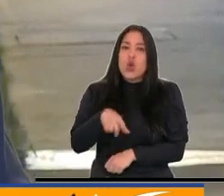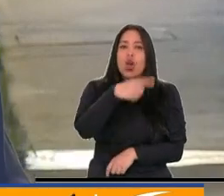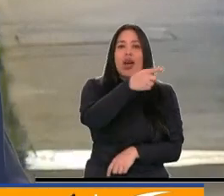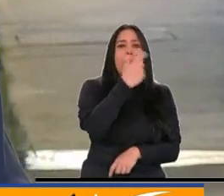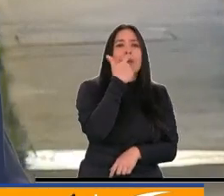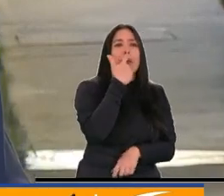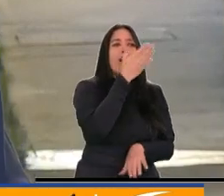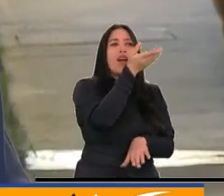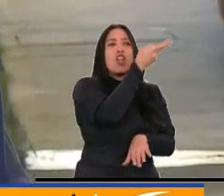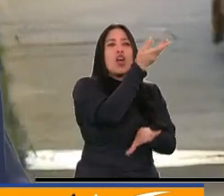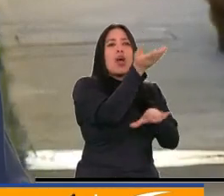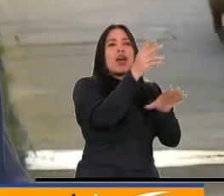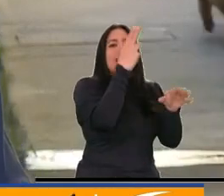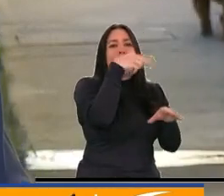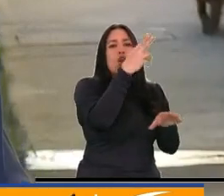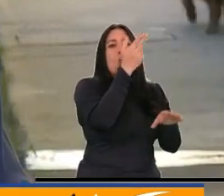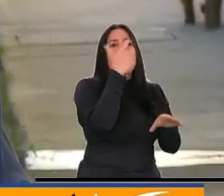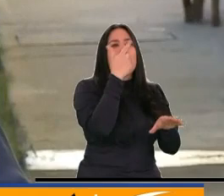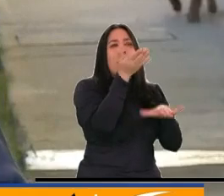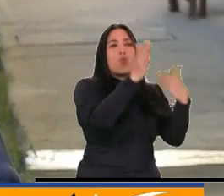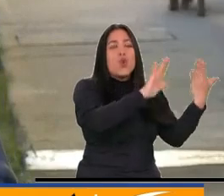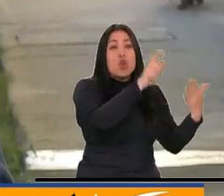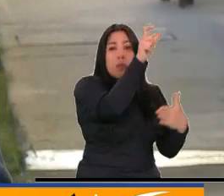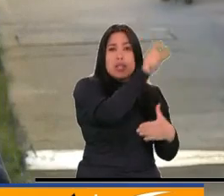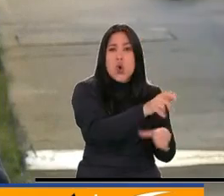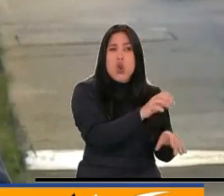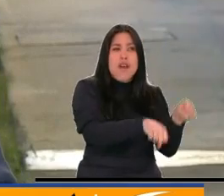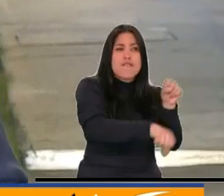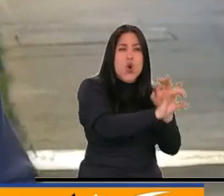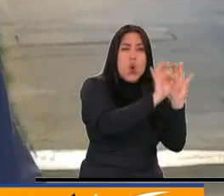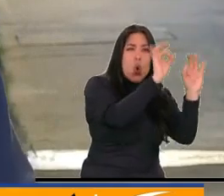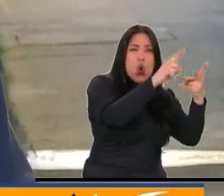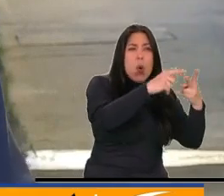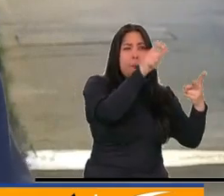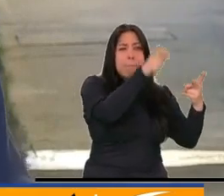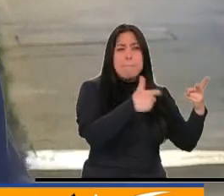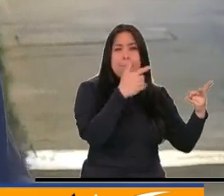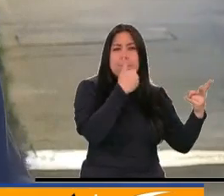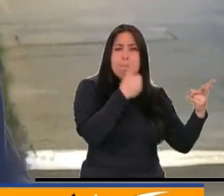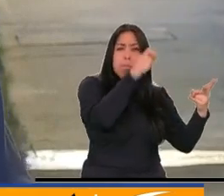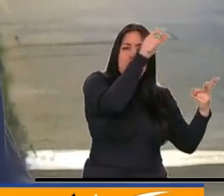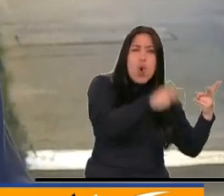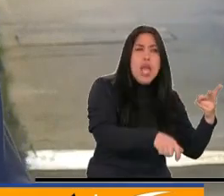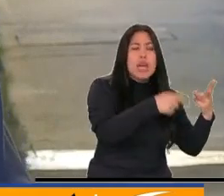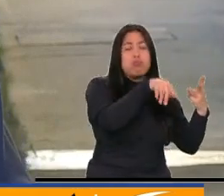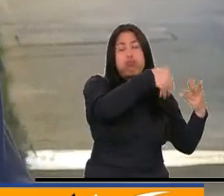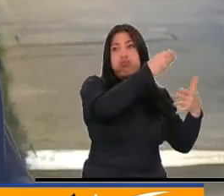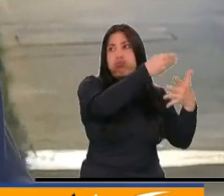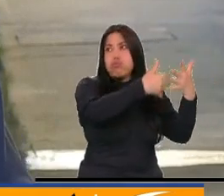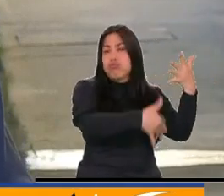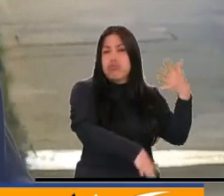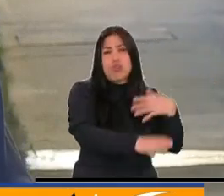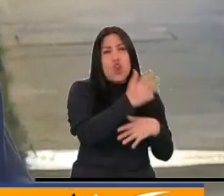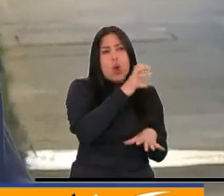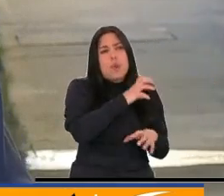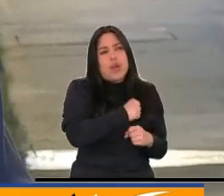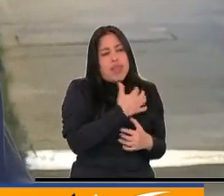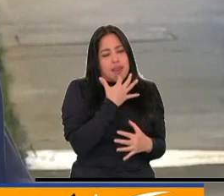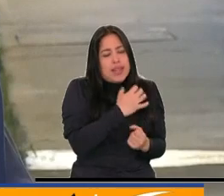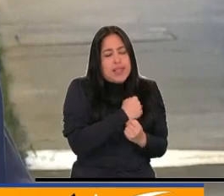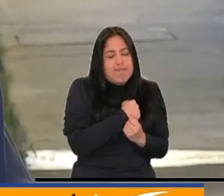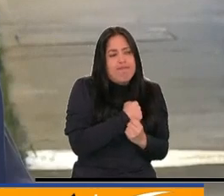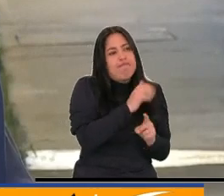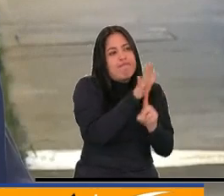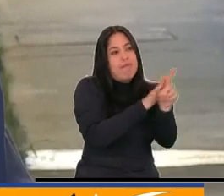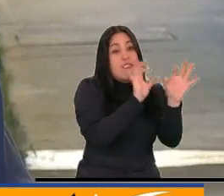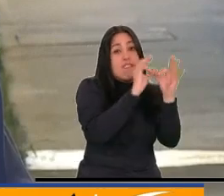padre, semejante persona, semejante jugador de fútbol, pues, mis sentidos pésame a